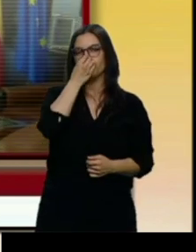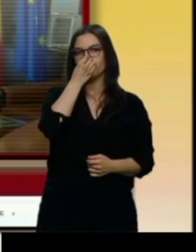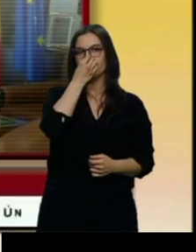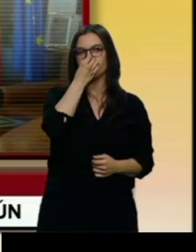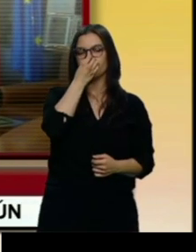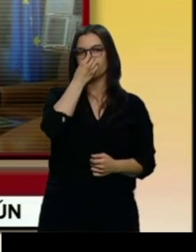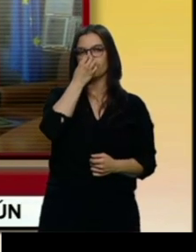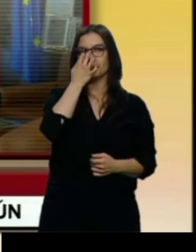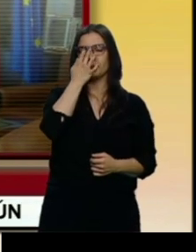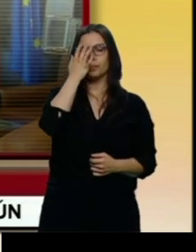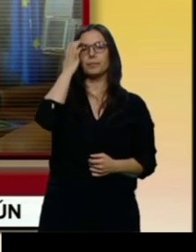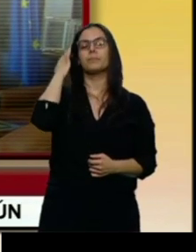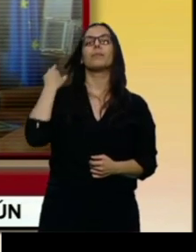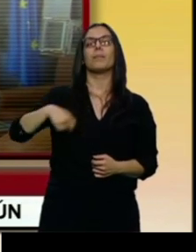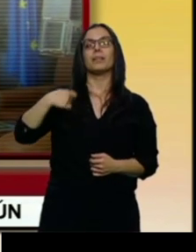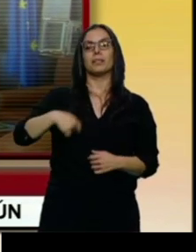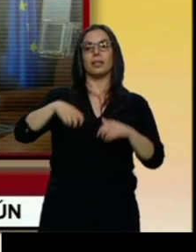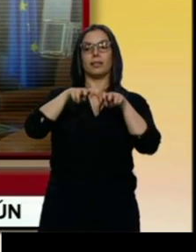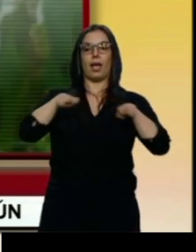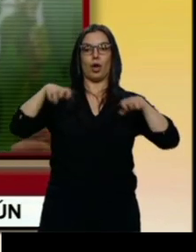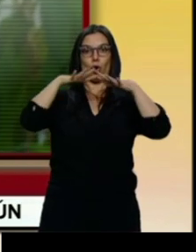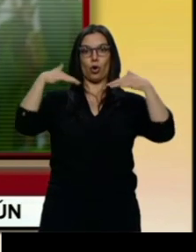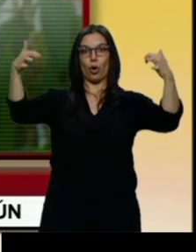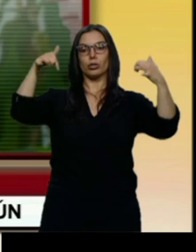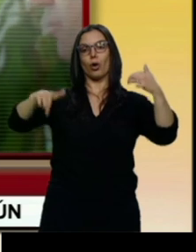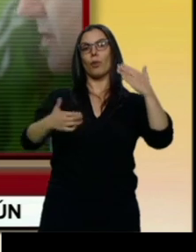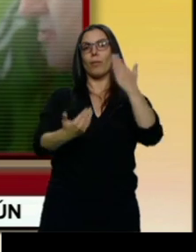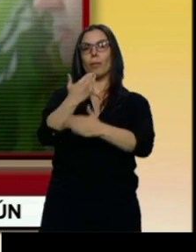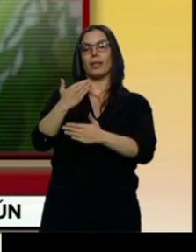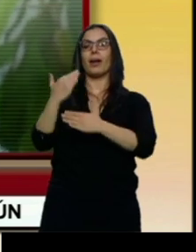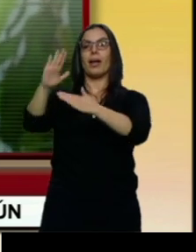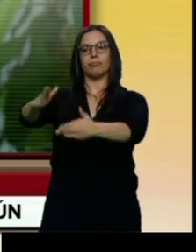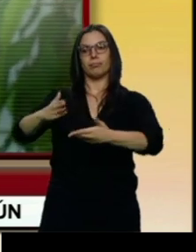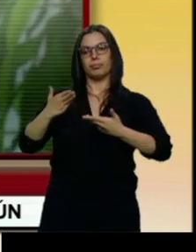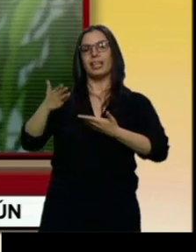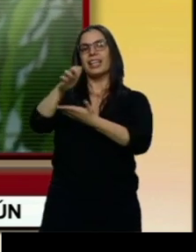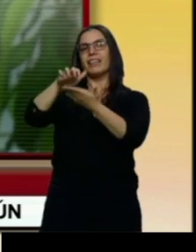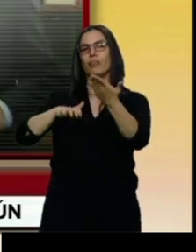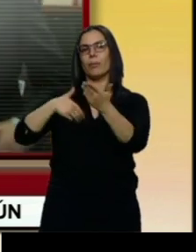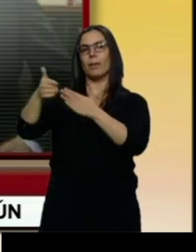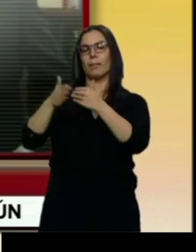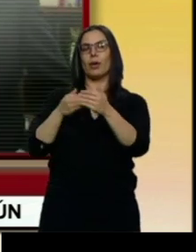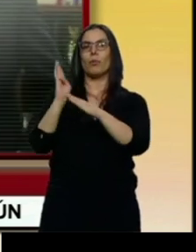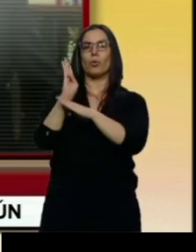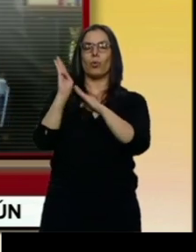El presidente de las Cortes recibirá hasta mañana el informe del Procurador del Común correspondiente al año 2018.